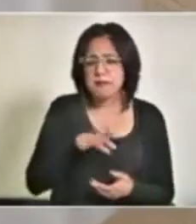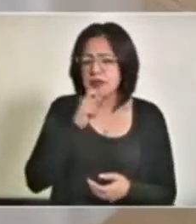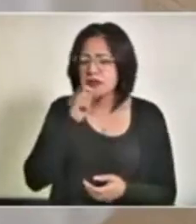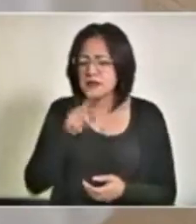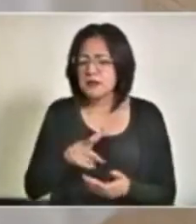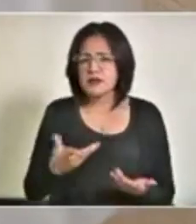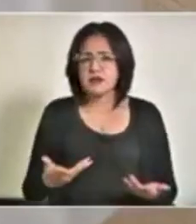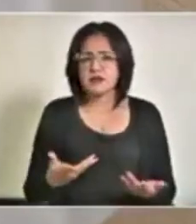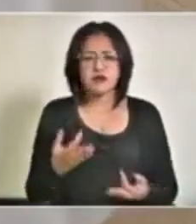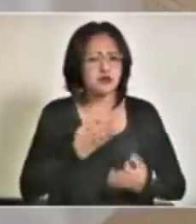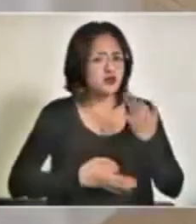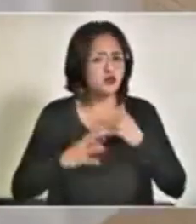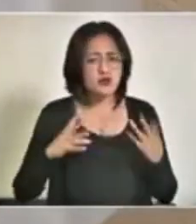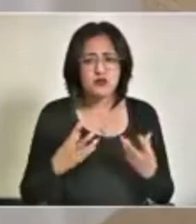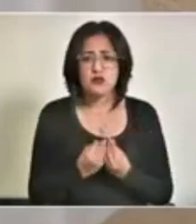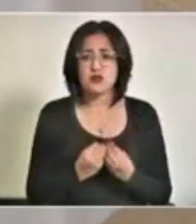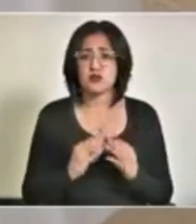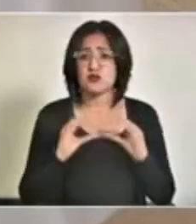Cuidémonos.